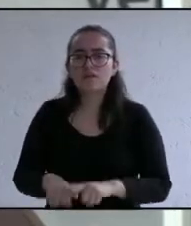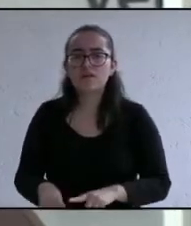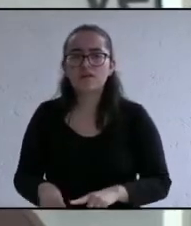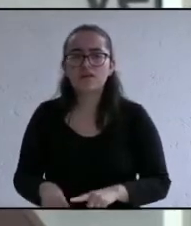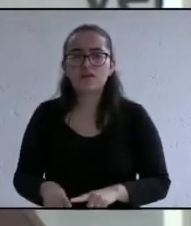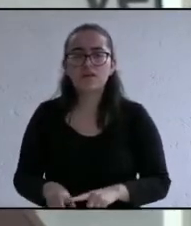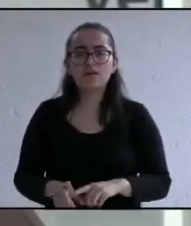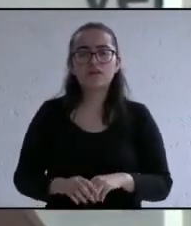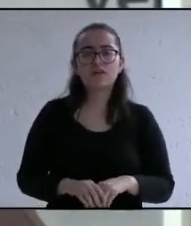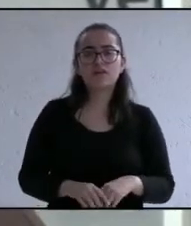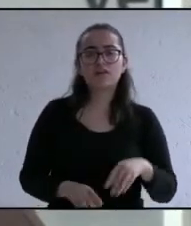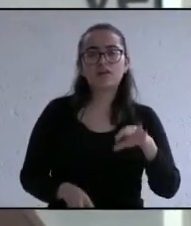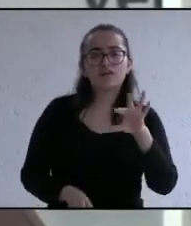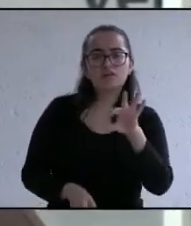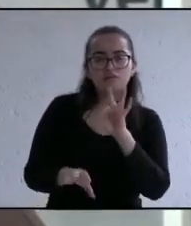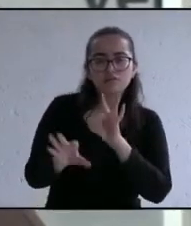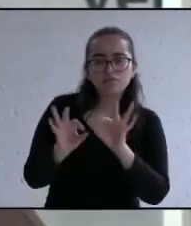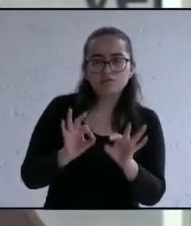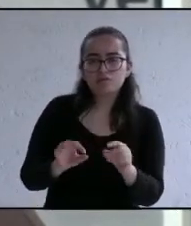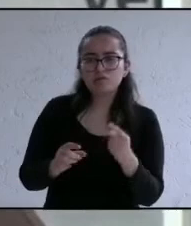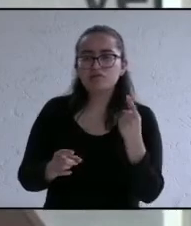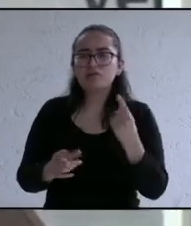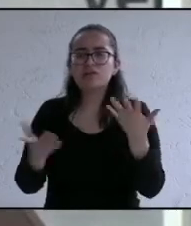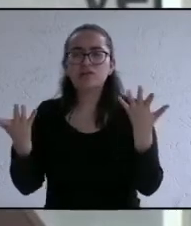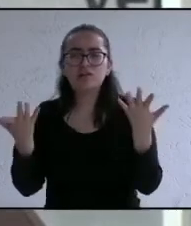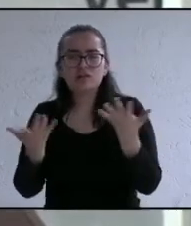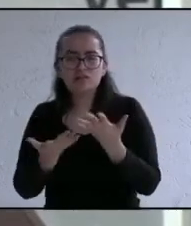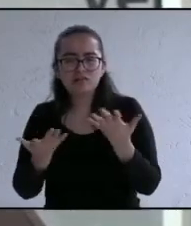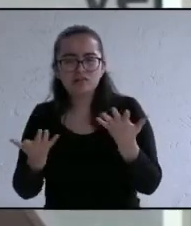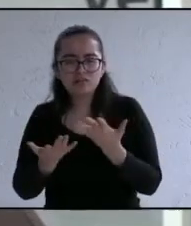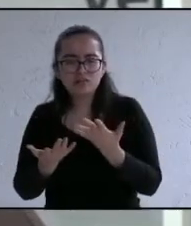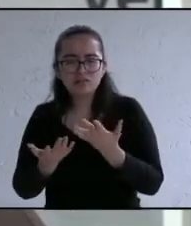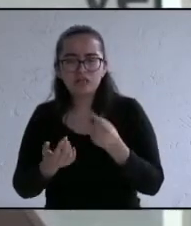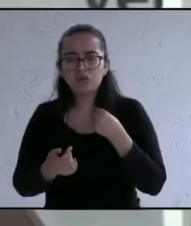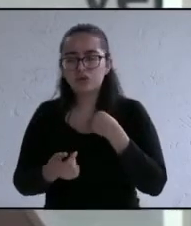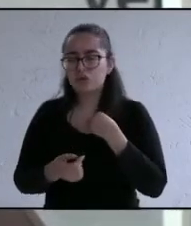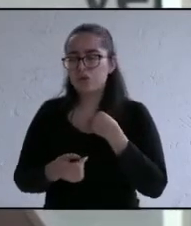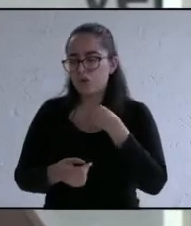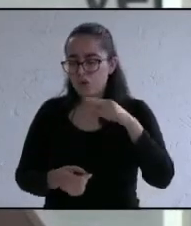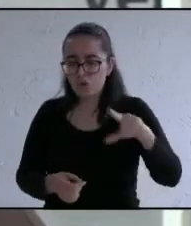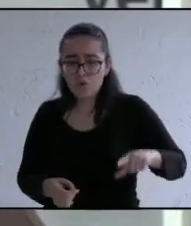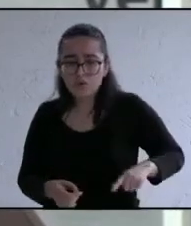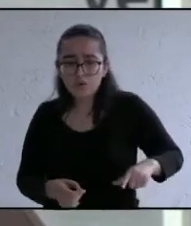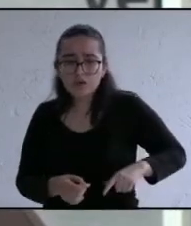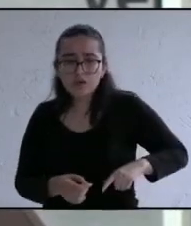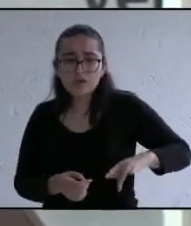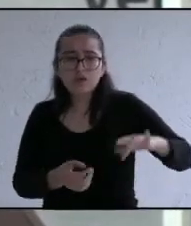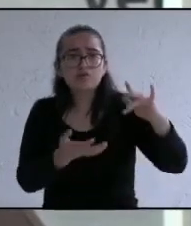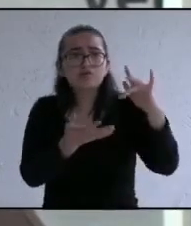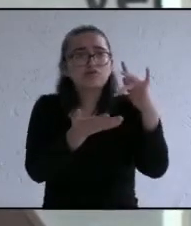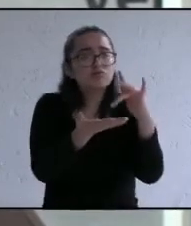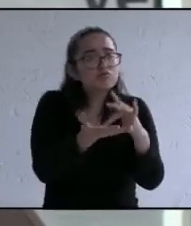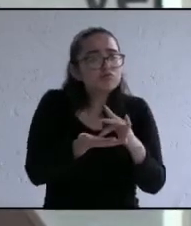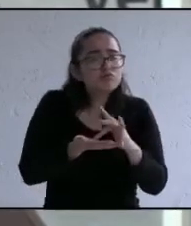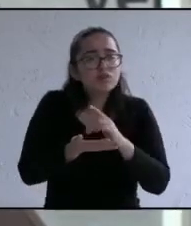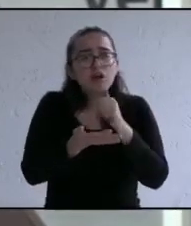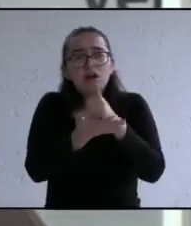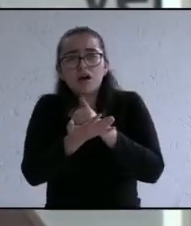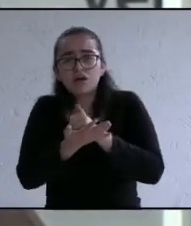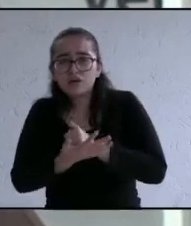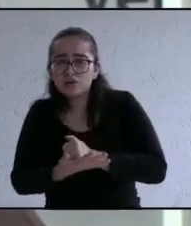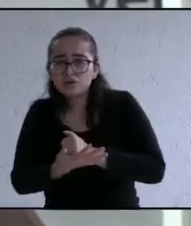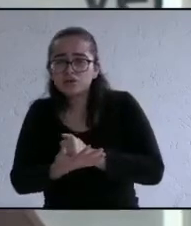determinar qué se puede hacer con ello sino gestionaré ante las dependencias de gobierno federal y estatal para